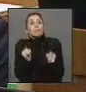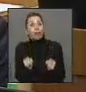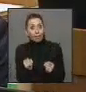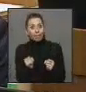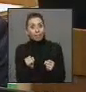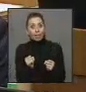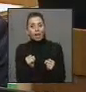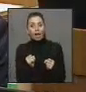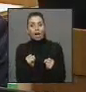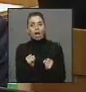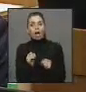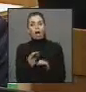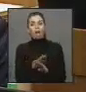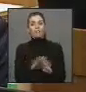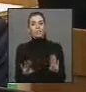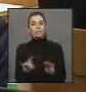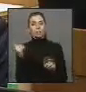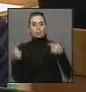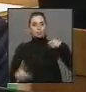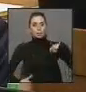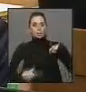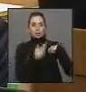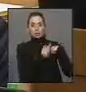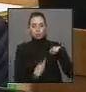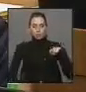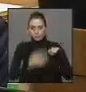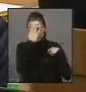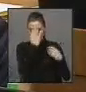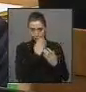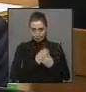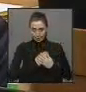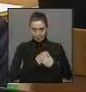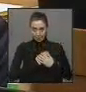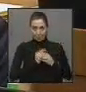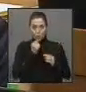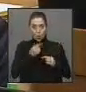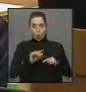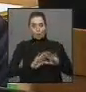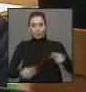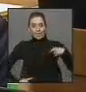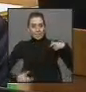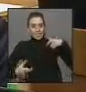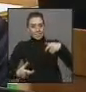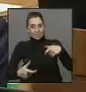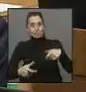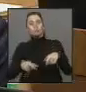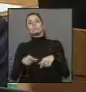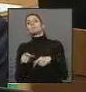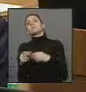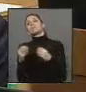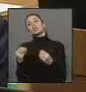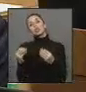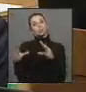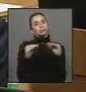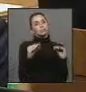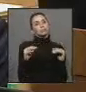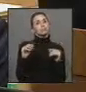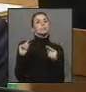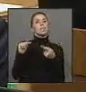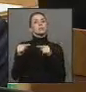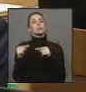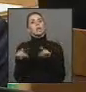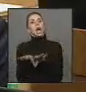cuando estábamos concluyendo el primer gobierno de la Presidenta Bachelet de discutir el Tratado de Libre Comercio con Estados Unidos,